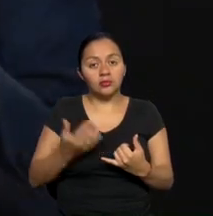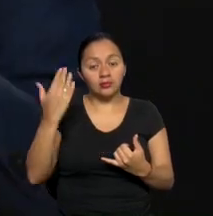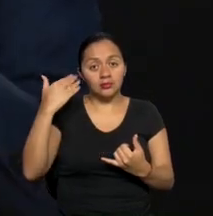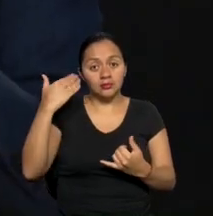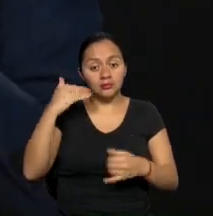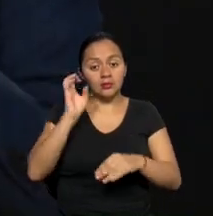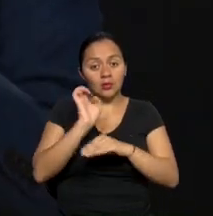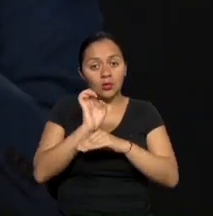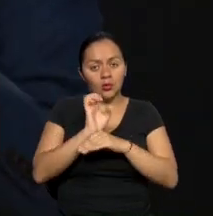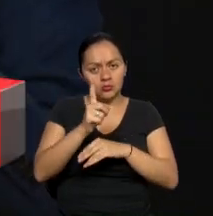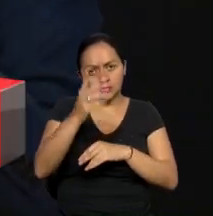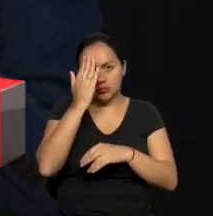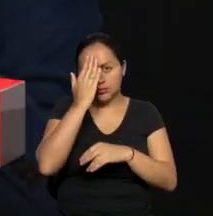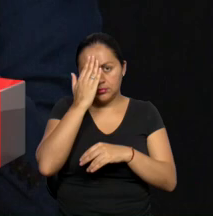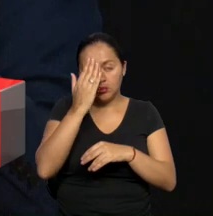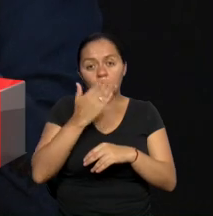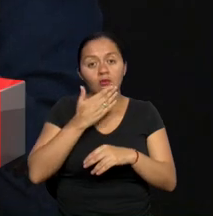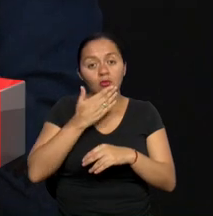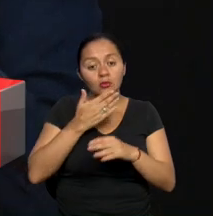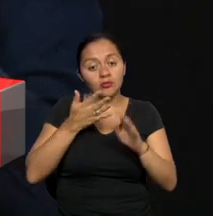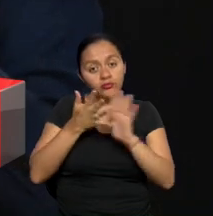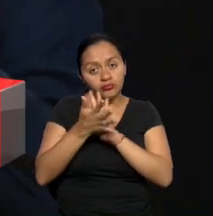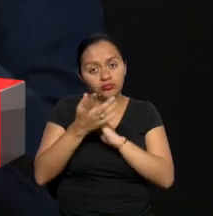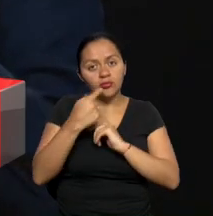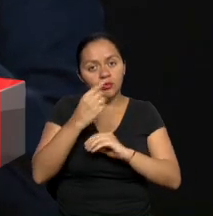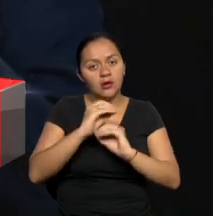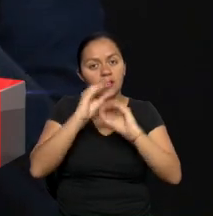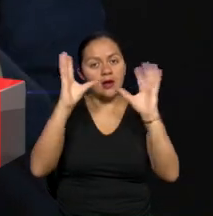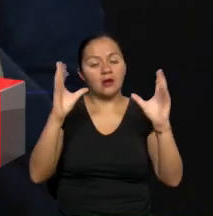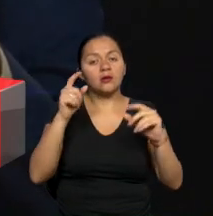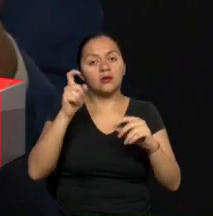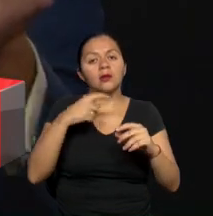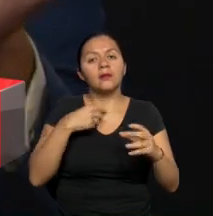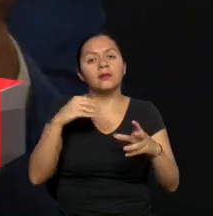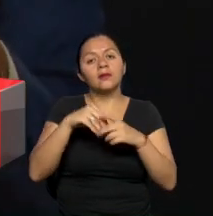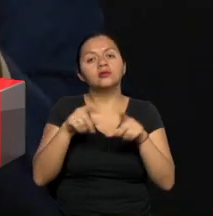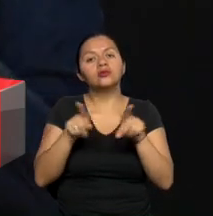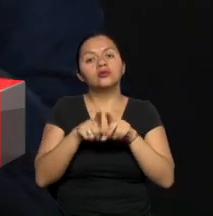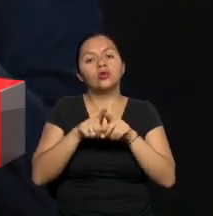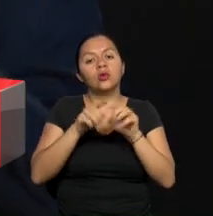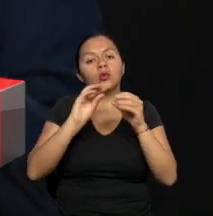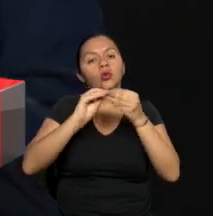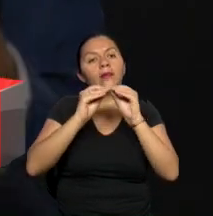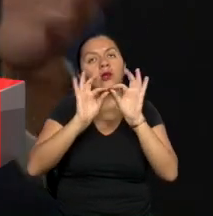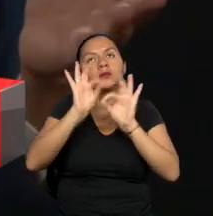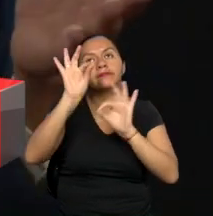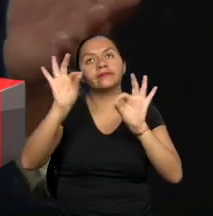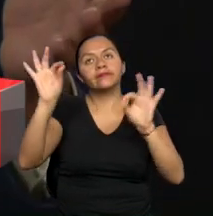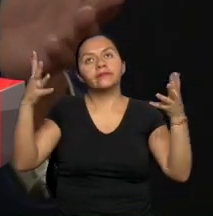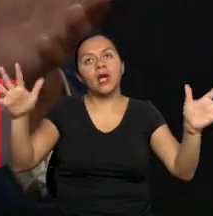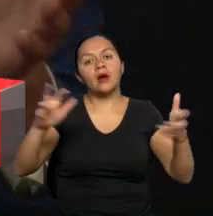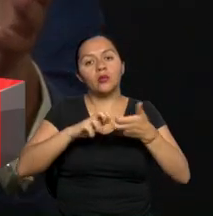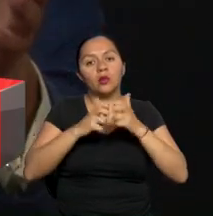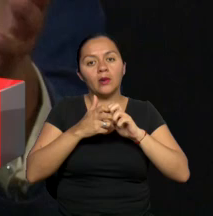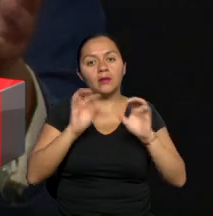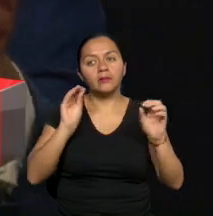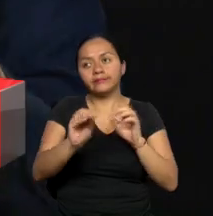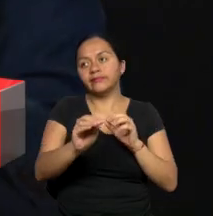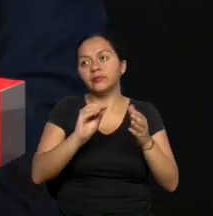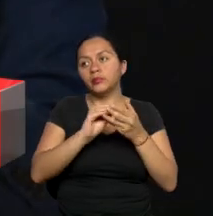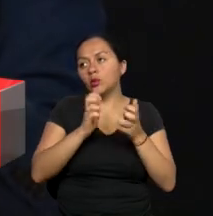ecuatorianos, como siempre les he mencionado, no queremos ser parte solo de una estadística del problema. Sabemos que existen problemas,